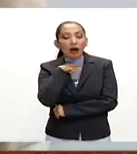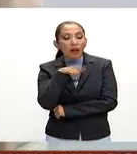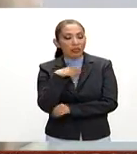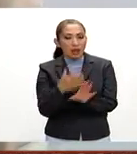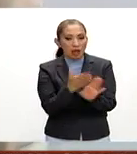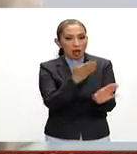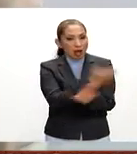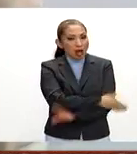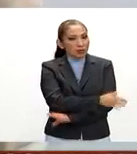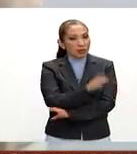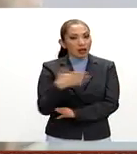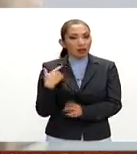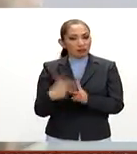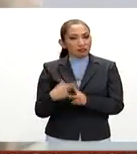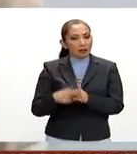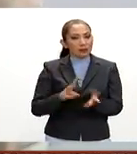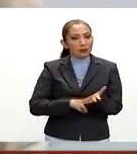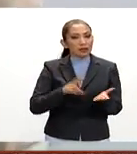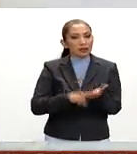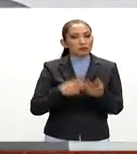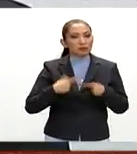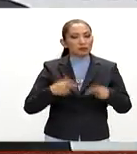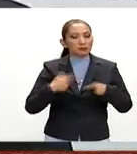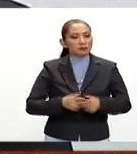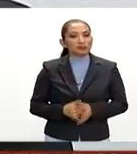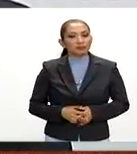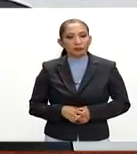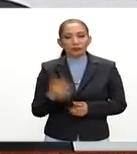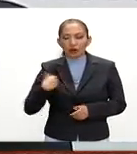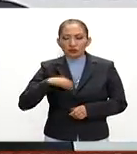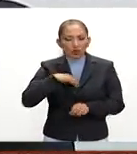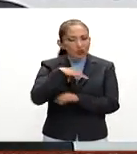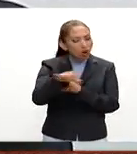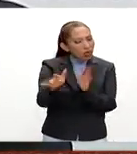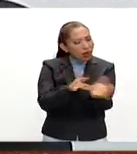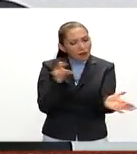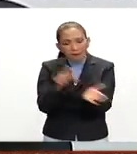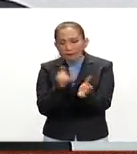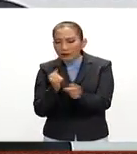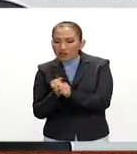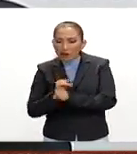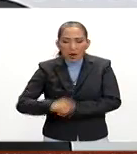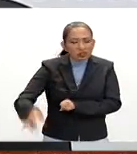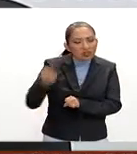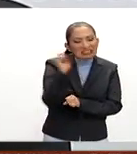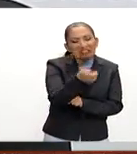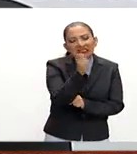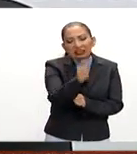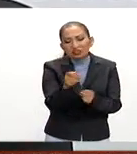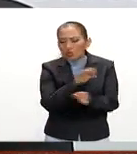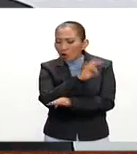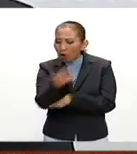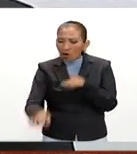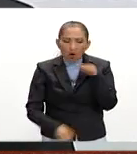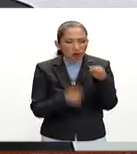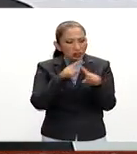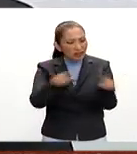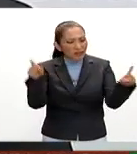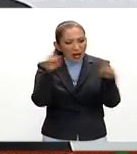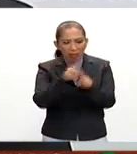comportamiento del índice nacional de precios al consumidor hemos recabado todo tipo de información todo tipo de